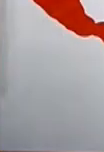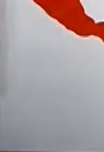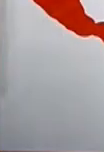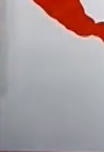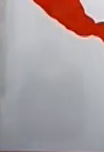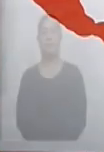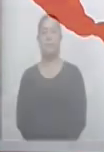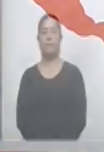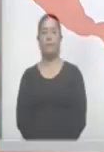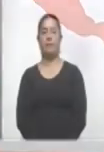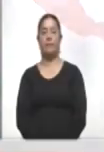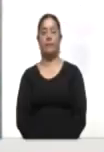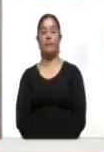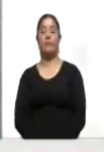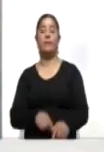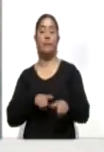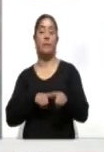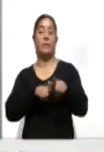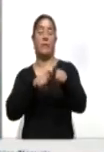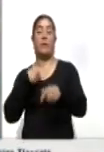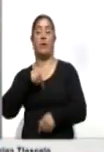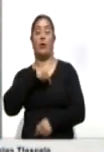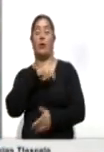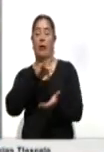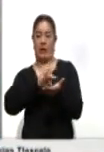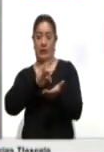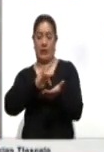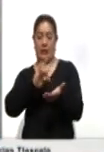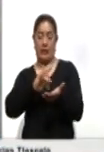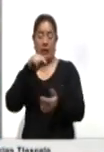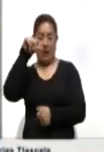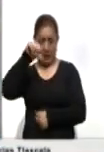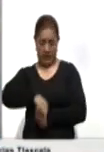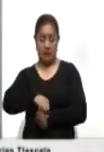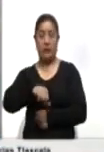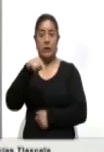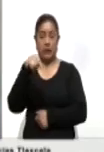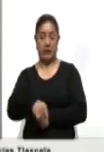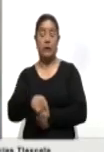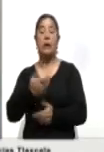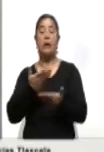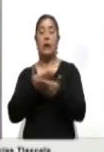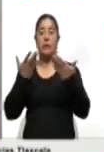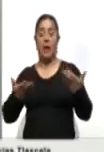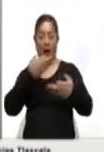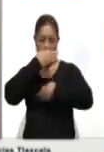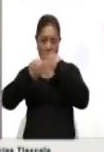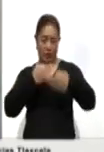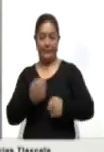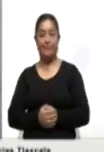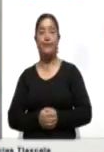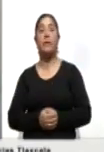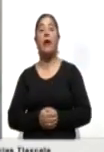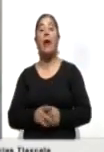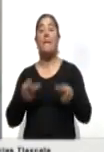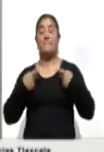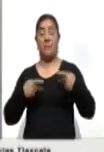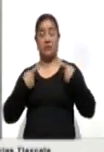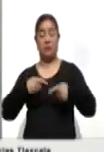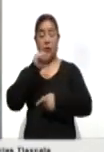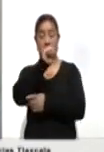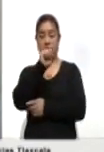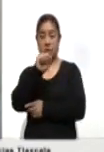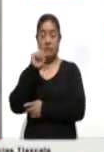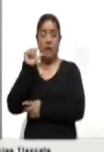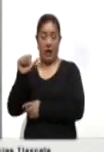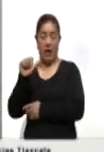Gracias por continuar con nosotros aquí en Ahora Noticias. Y le informo que personal de distintas áreas de la Secretaría de